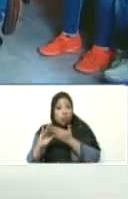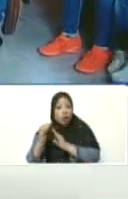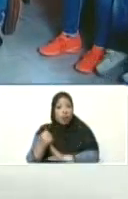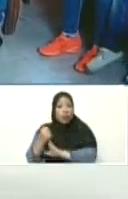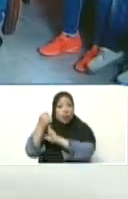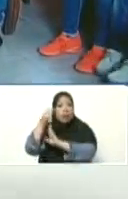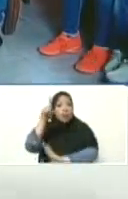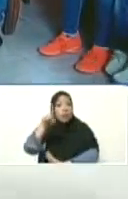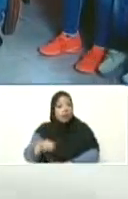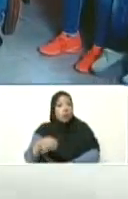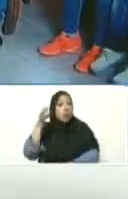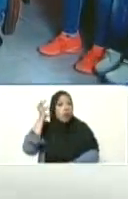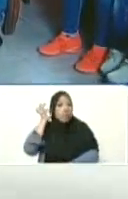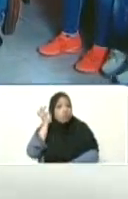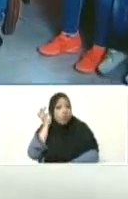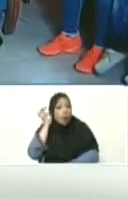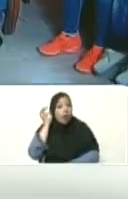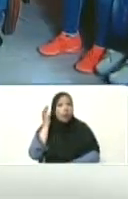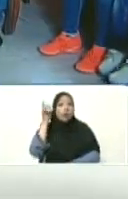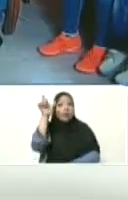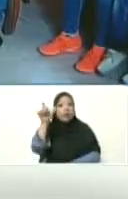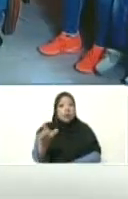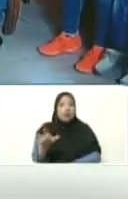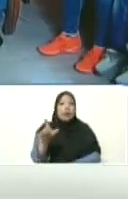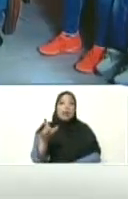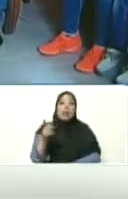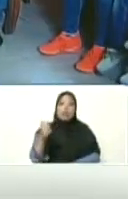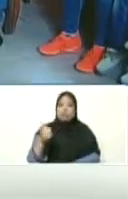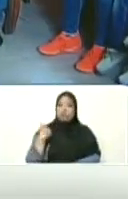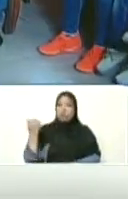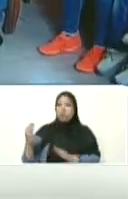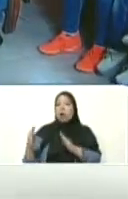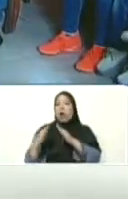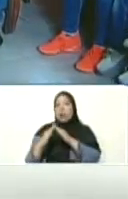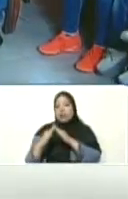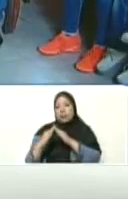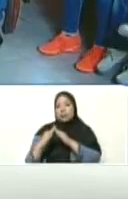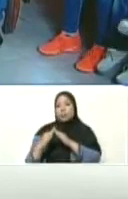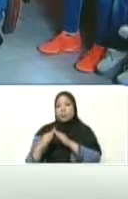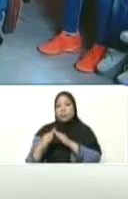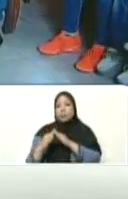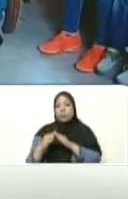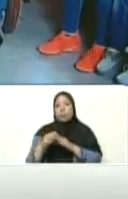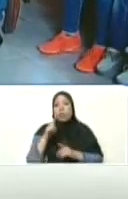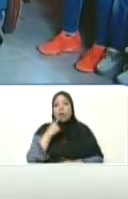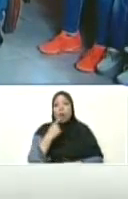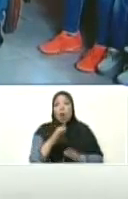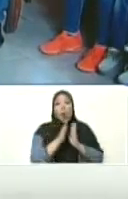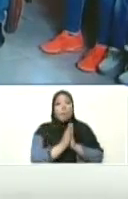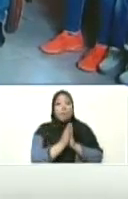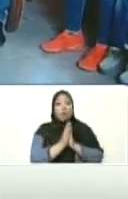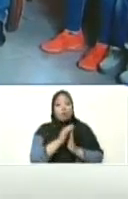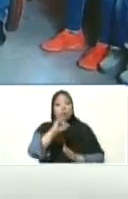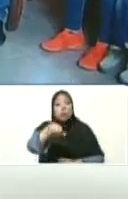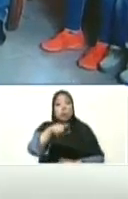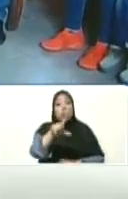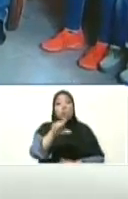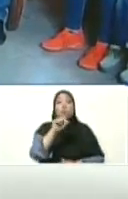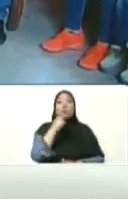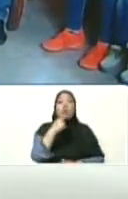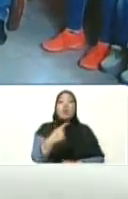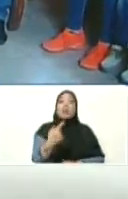dicen que está Adriana González beneficiaria Julio César León Heredia desde el Yaracuy